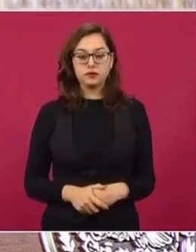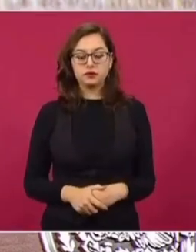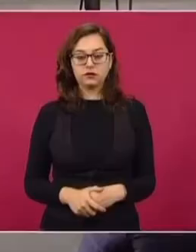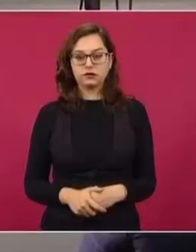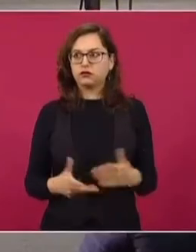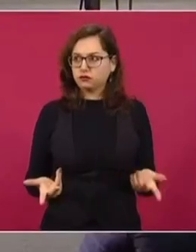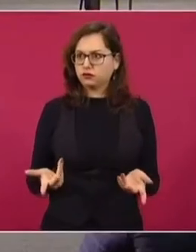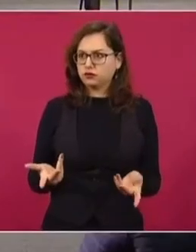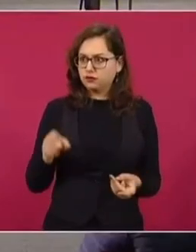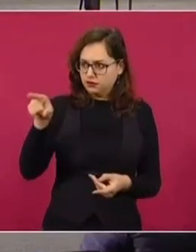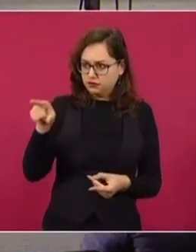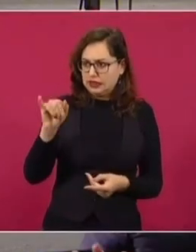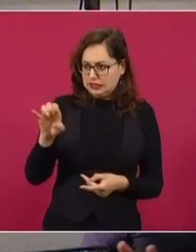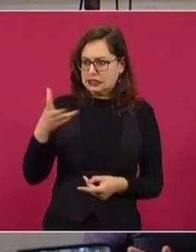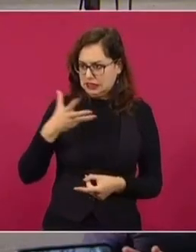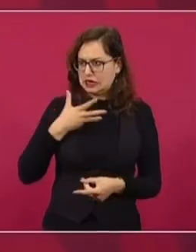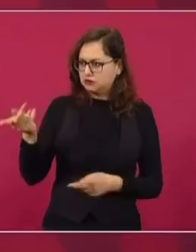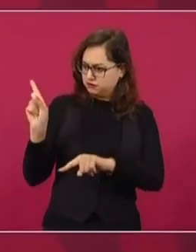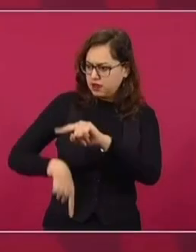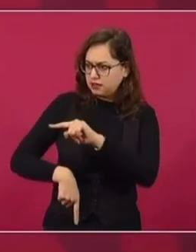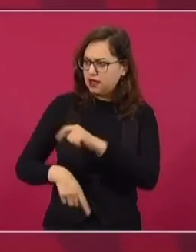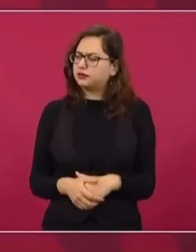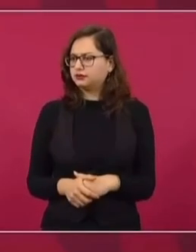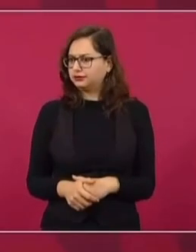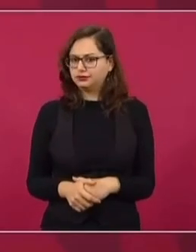Entonces, si quitan eso como se quitó cuando llegamos nosotros,